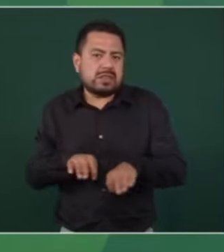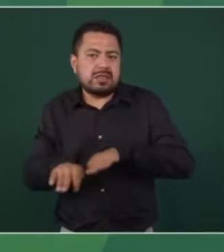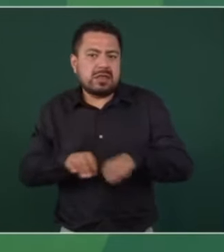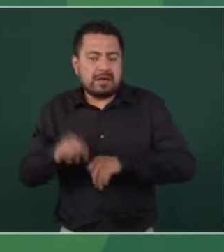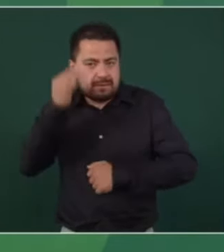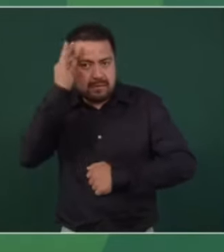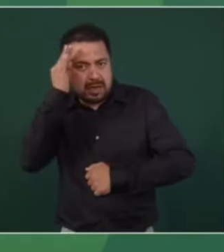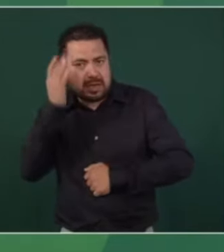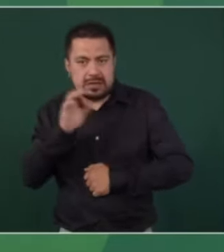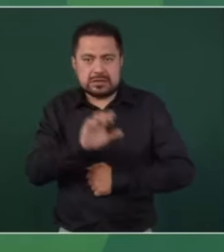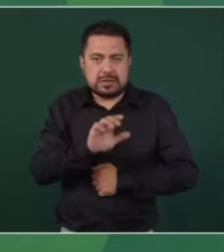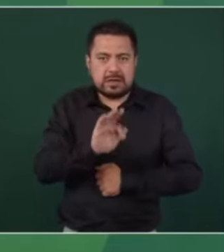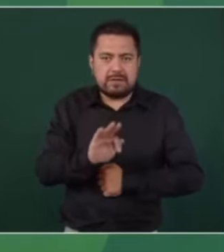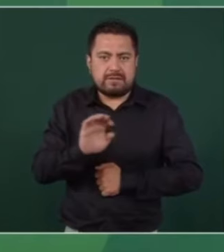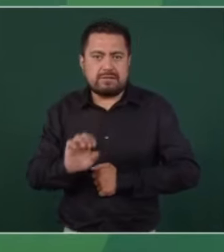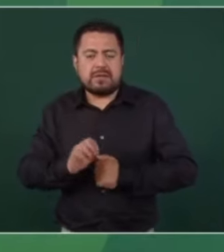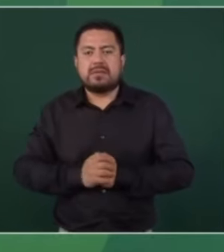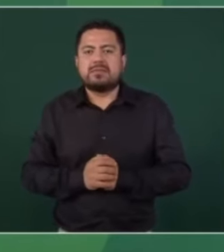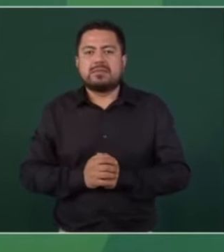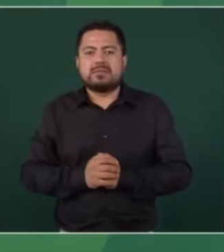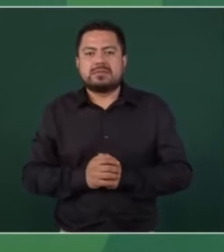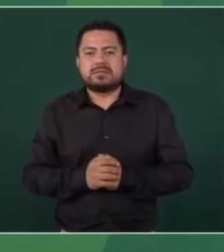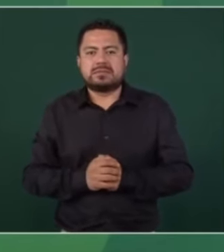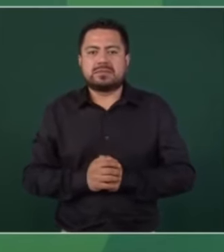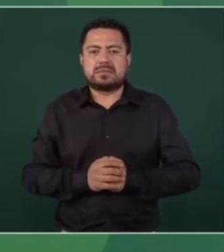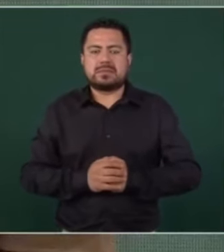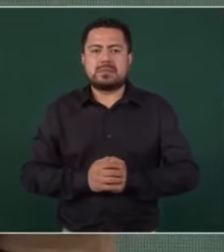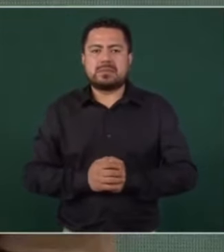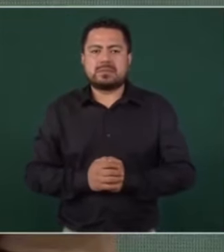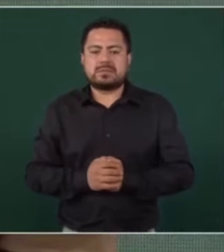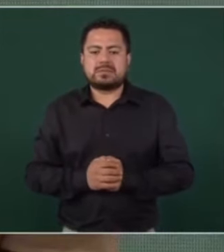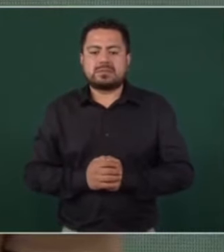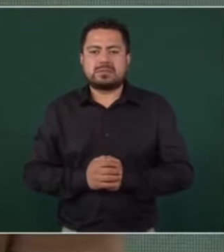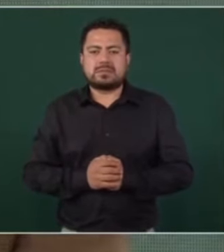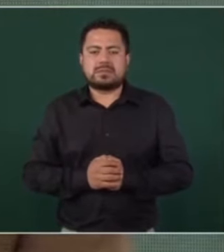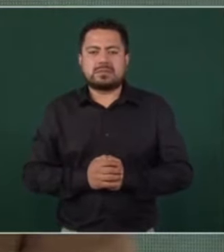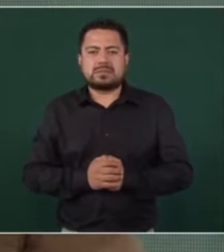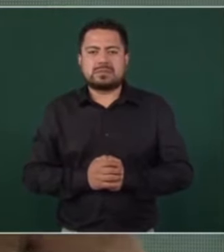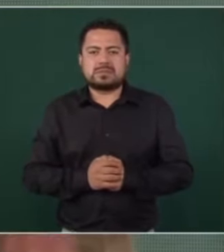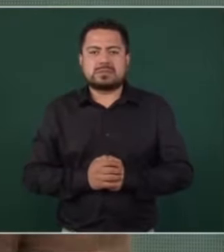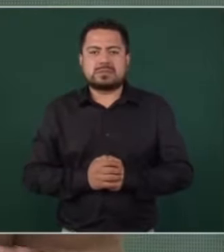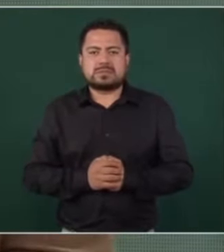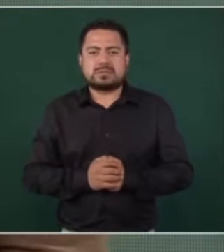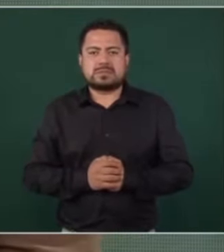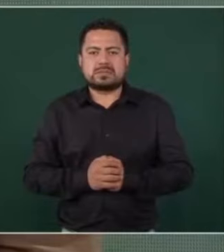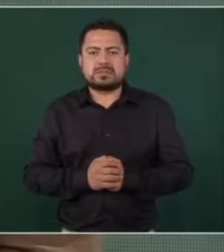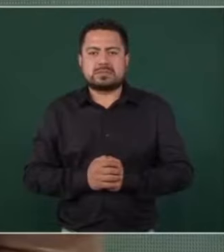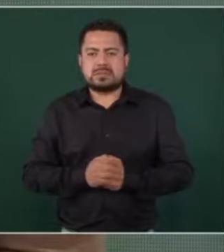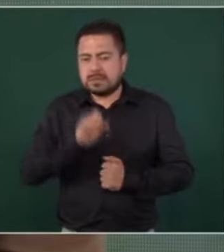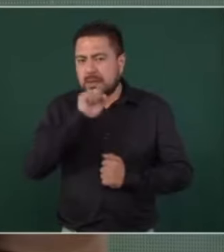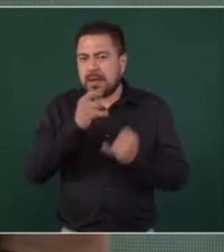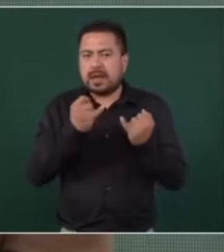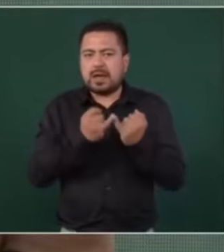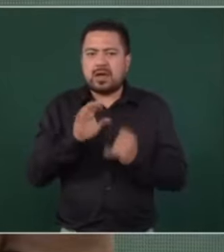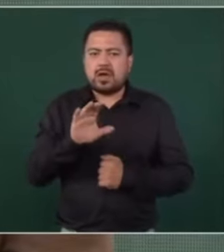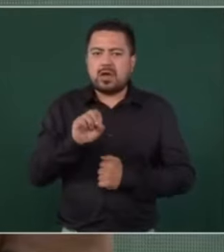Federal de Electricidad y la Comisión